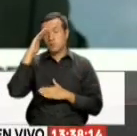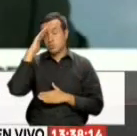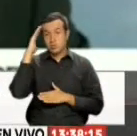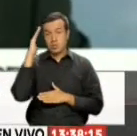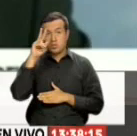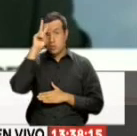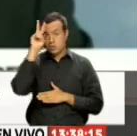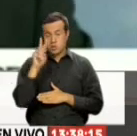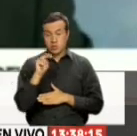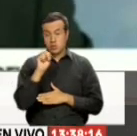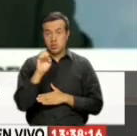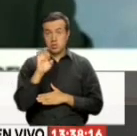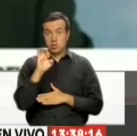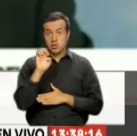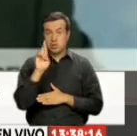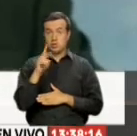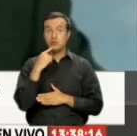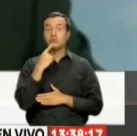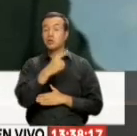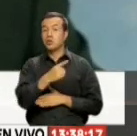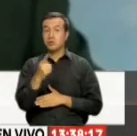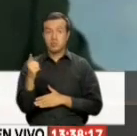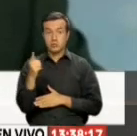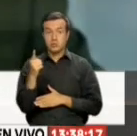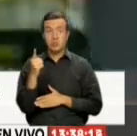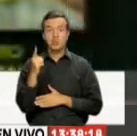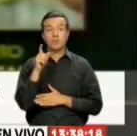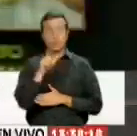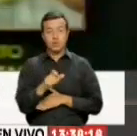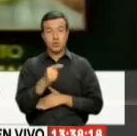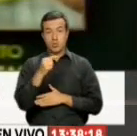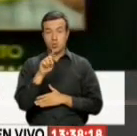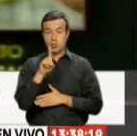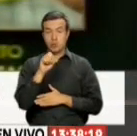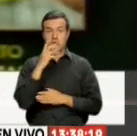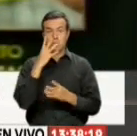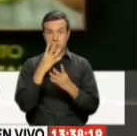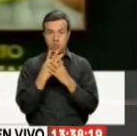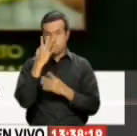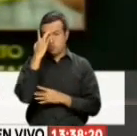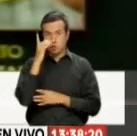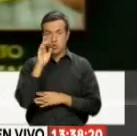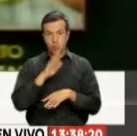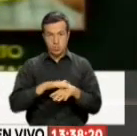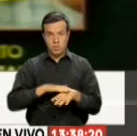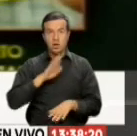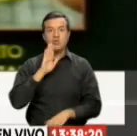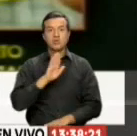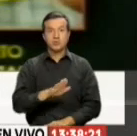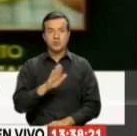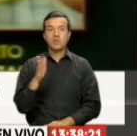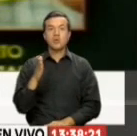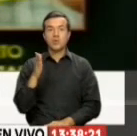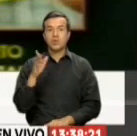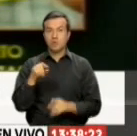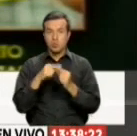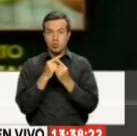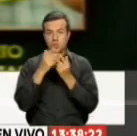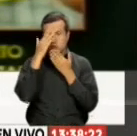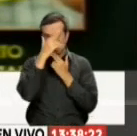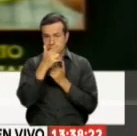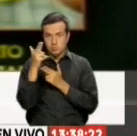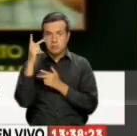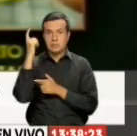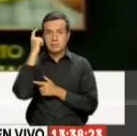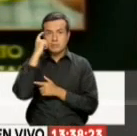De Venezuela Néstor Reverol Aseguró que El colaborador De Guaidó Fue detenido Por ser el responsable De una célula terrorista